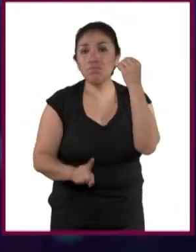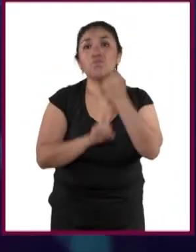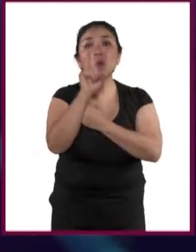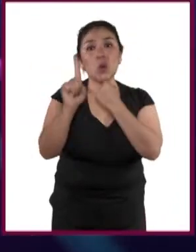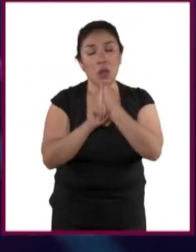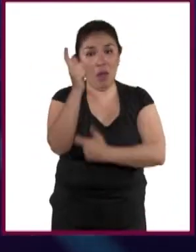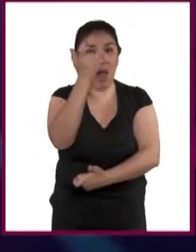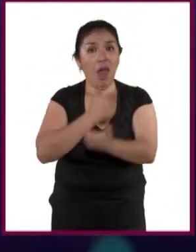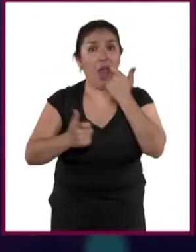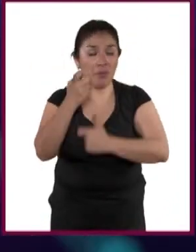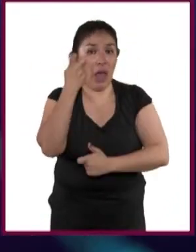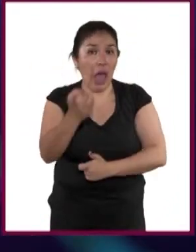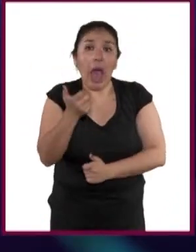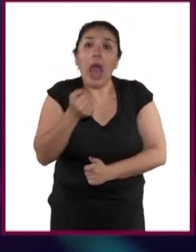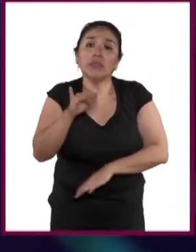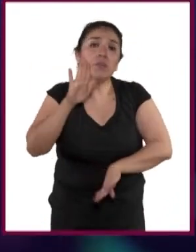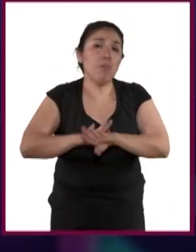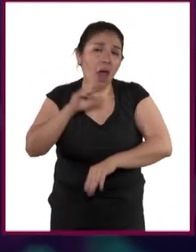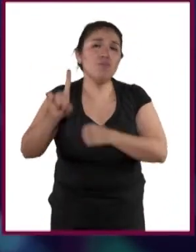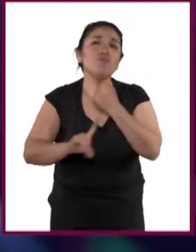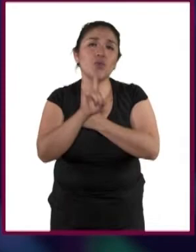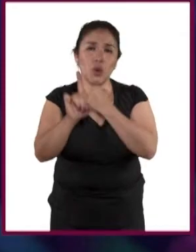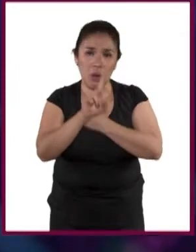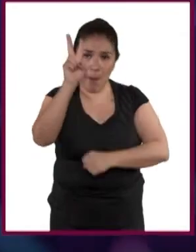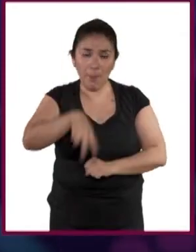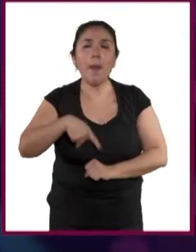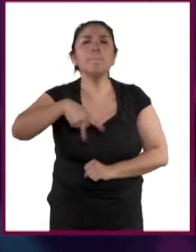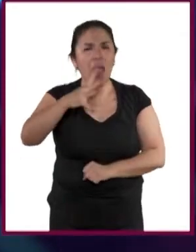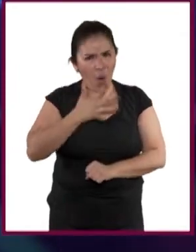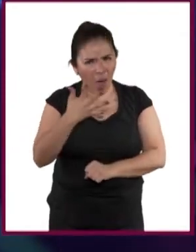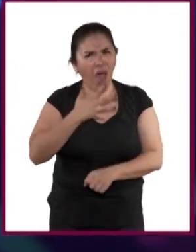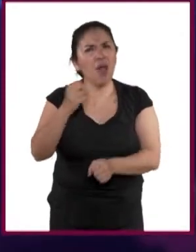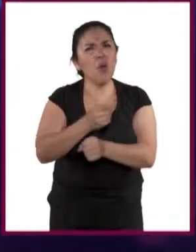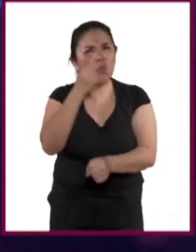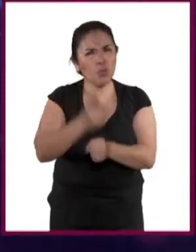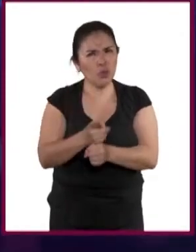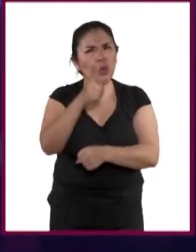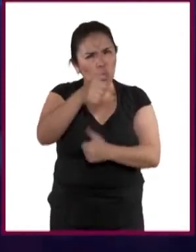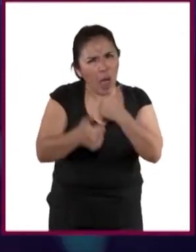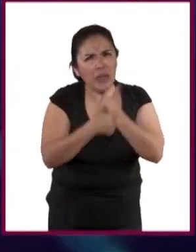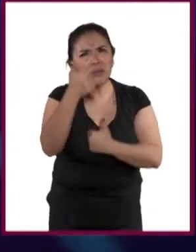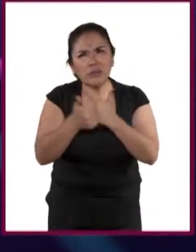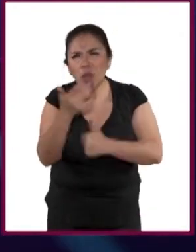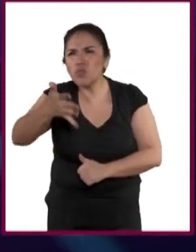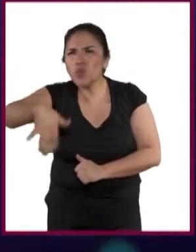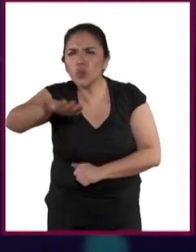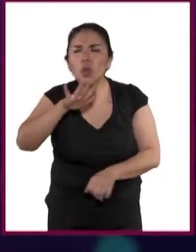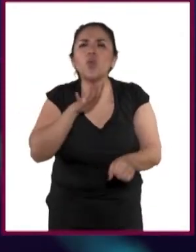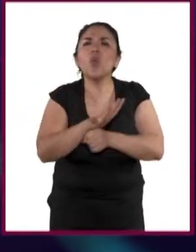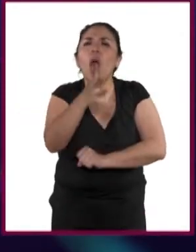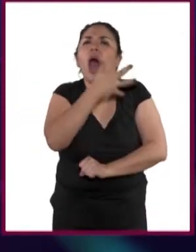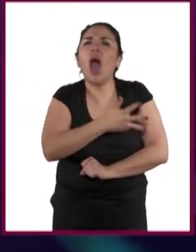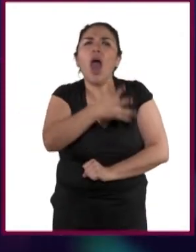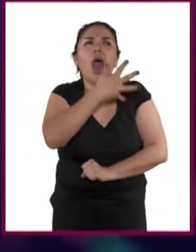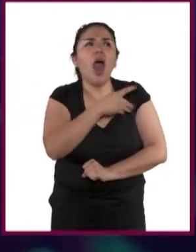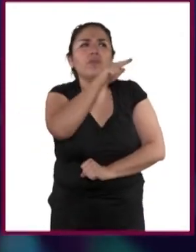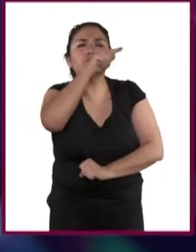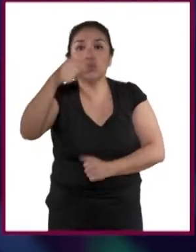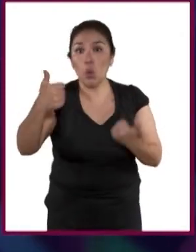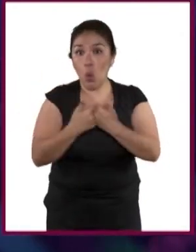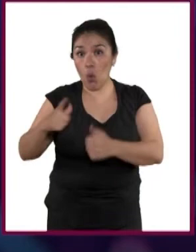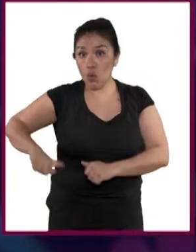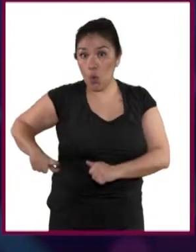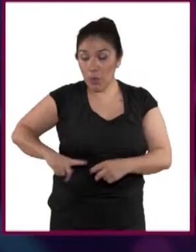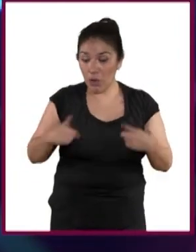crisis económica y eso siempre le va a pegar a la gente. Pero creo que hay ciertas oportunidades. Traten de buscar cuáles son las ofertas que desde el